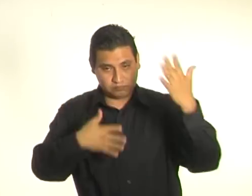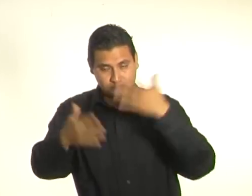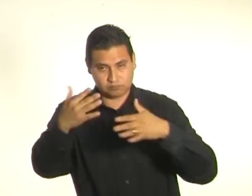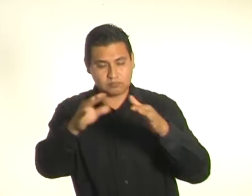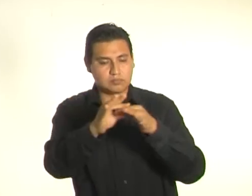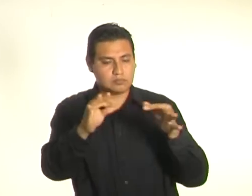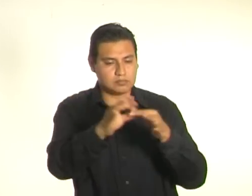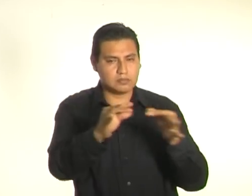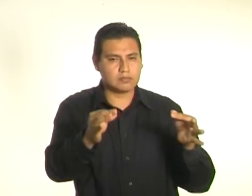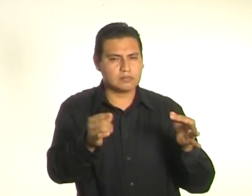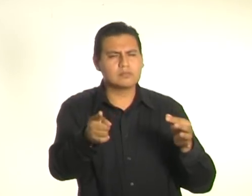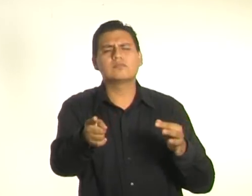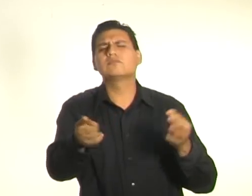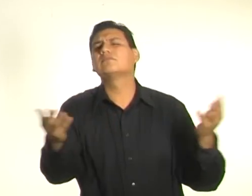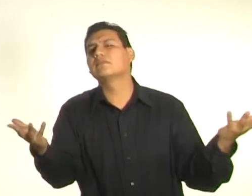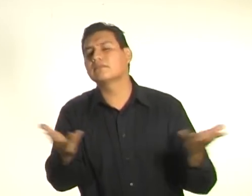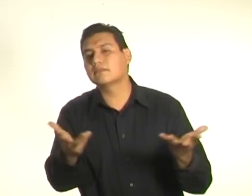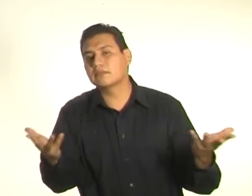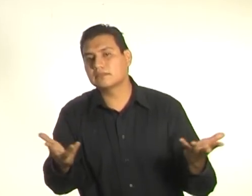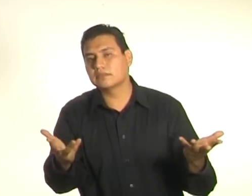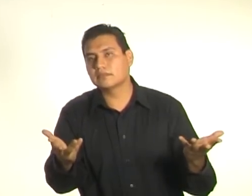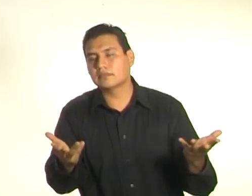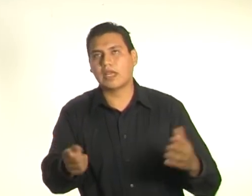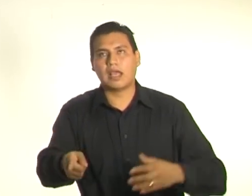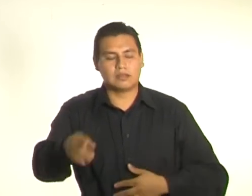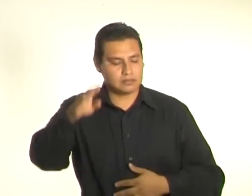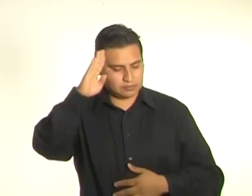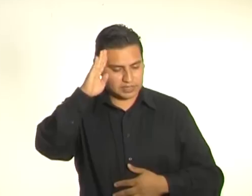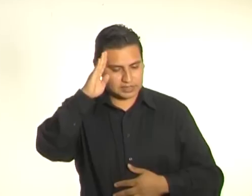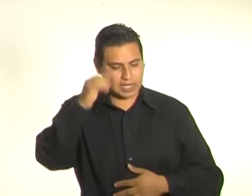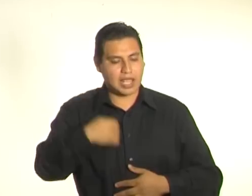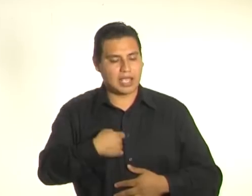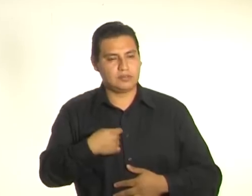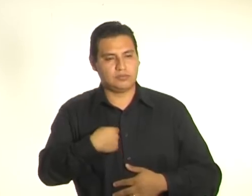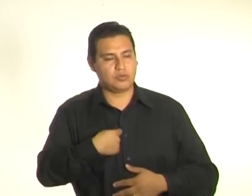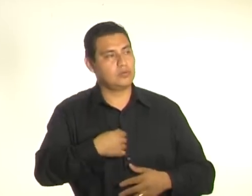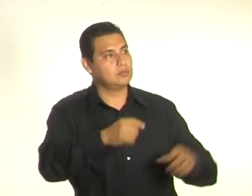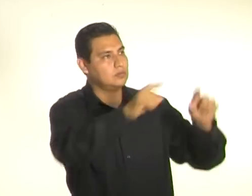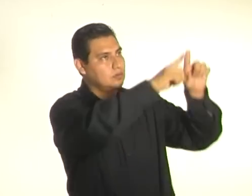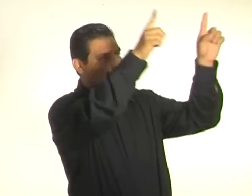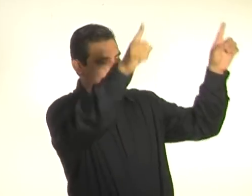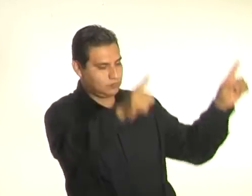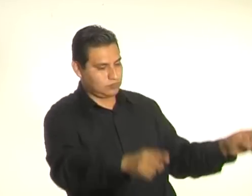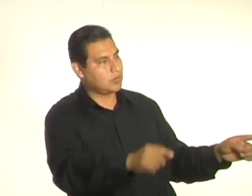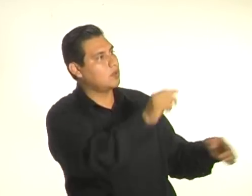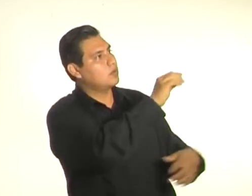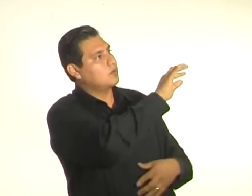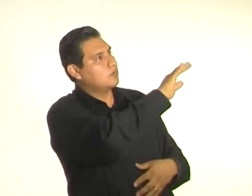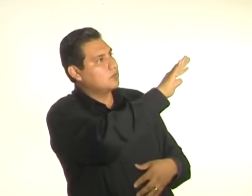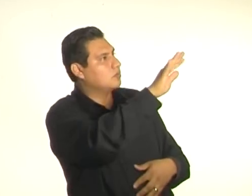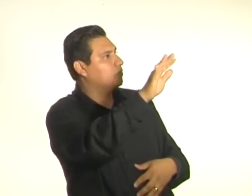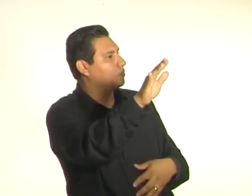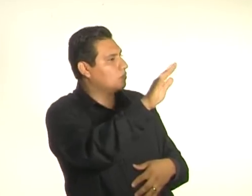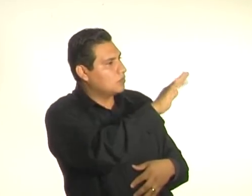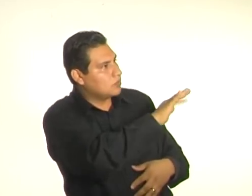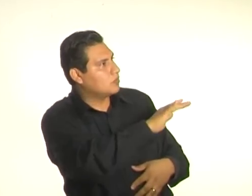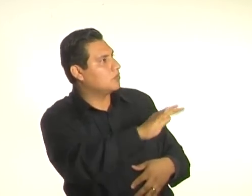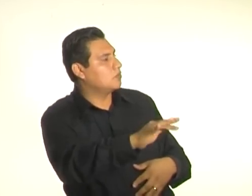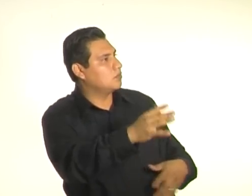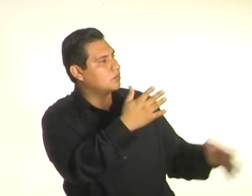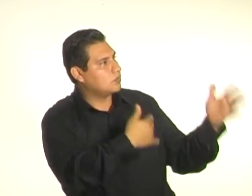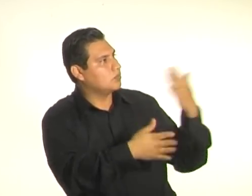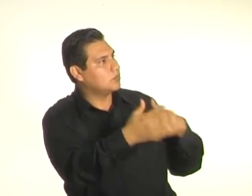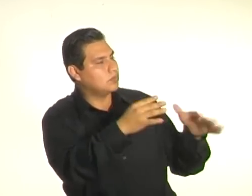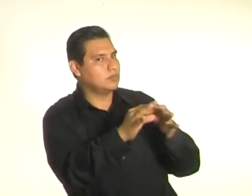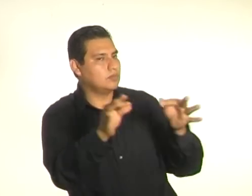mente sobre qué vamos a hablar y no estemos leyendo la lámina. Se supone que atrás de esta lámina, de la